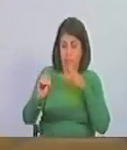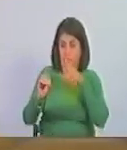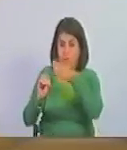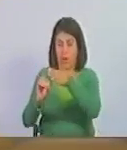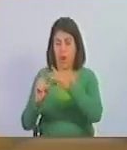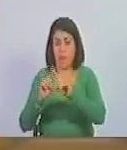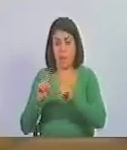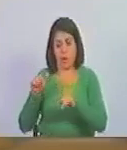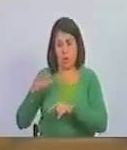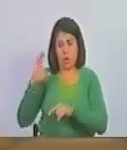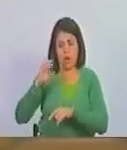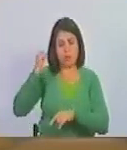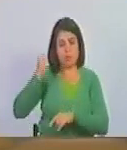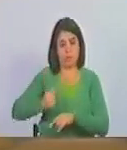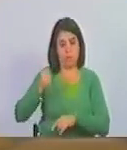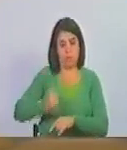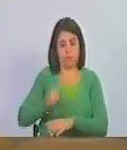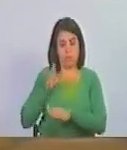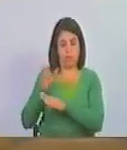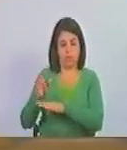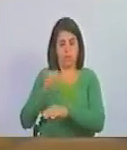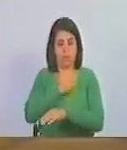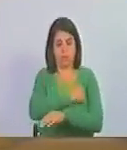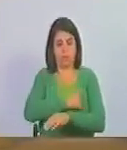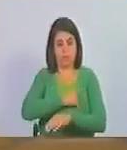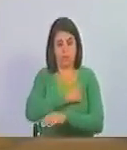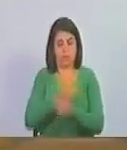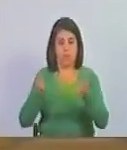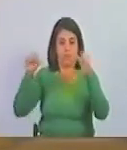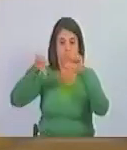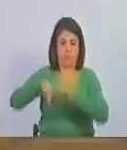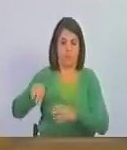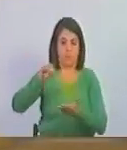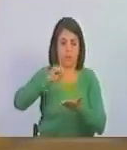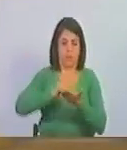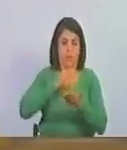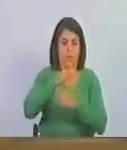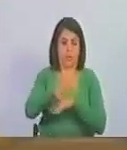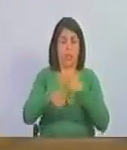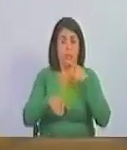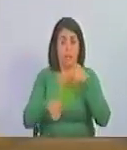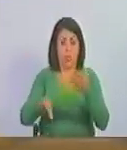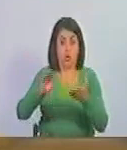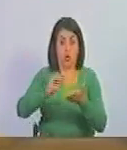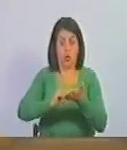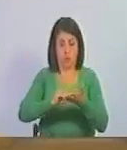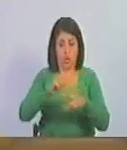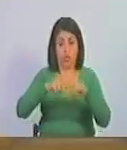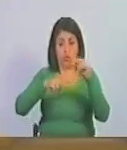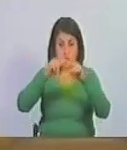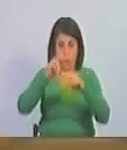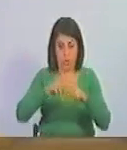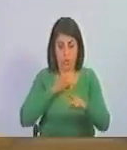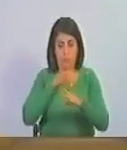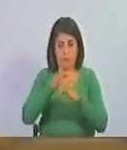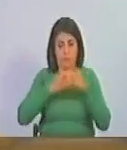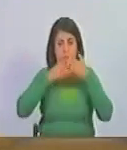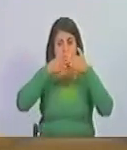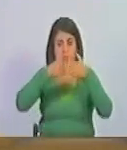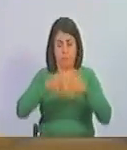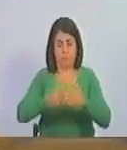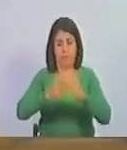empecinado de Caracas va y lamentablemente fracasa y vuelve de nuevo a Haití. Reconstruye las fuerzas y ahí la armada